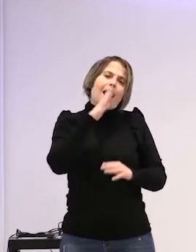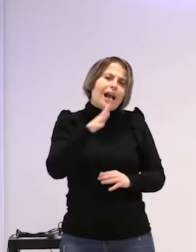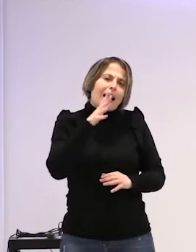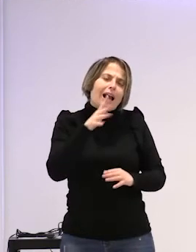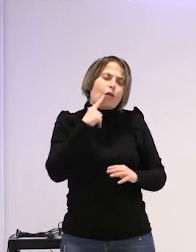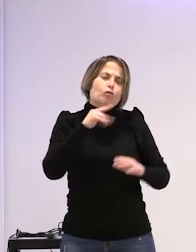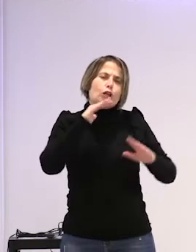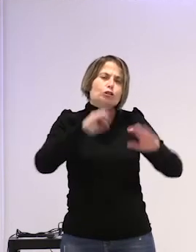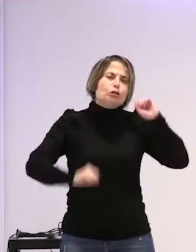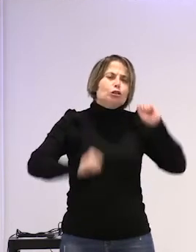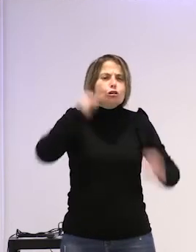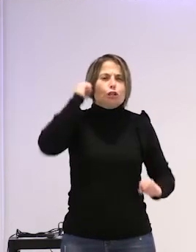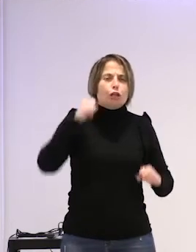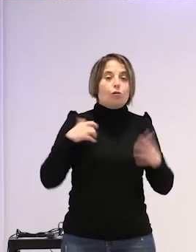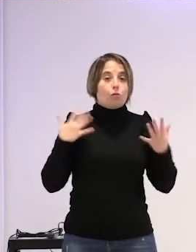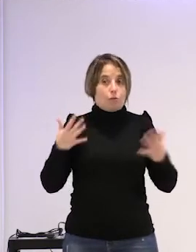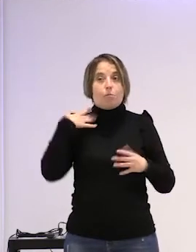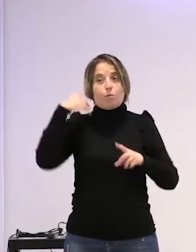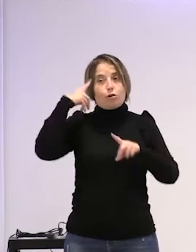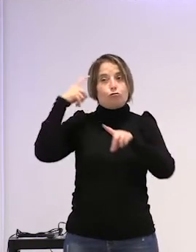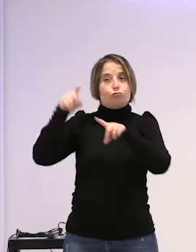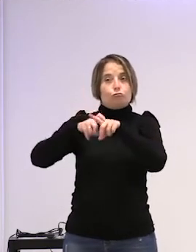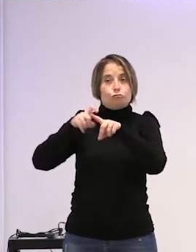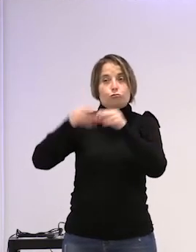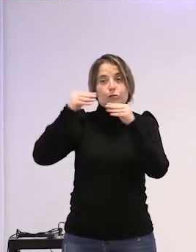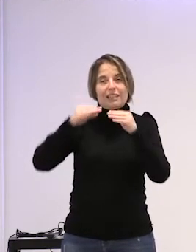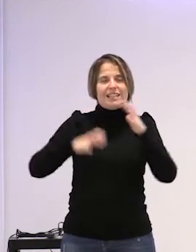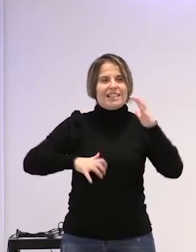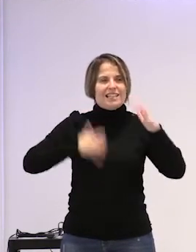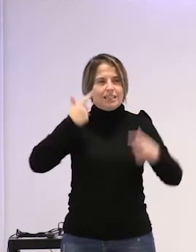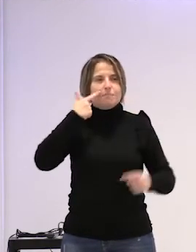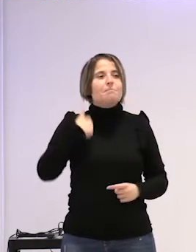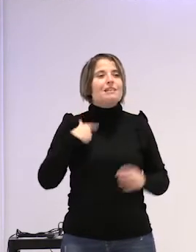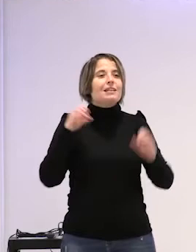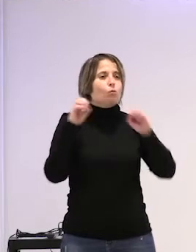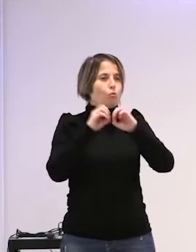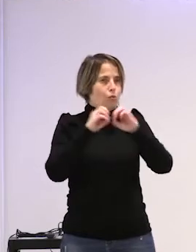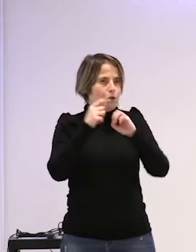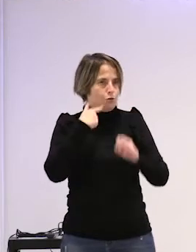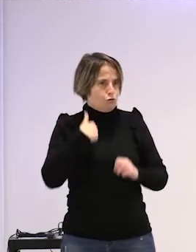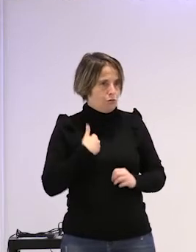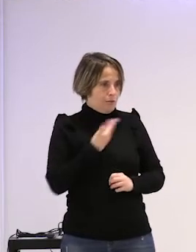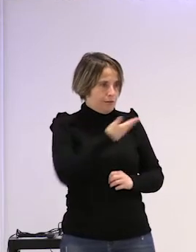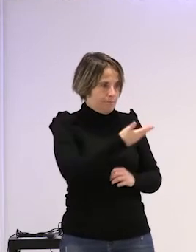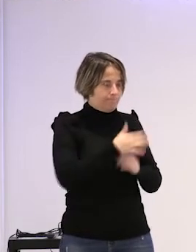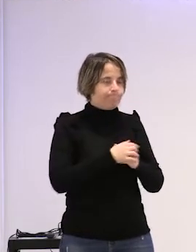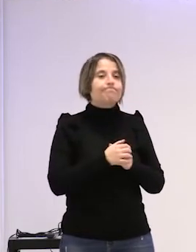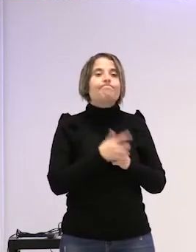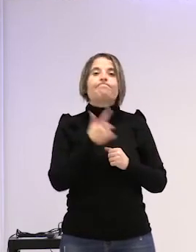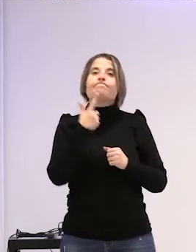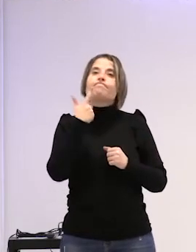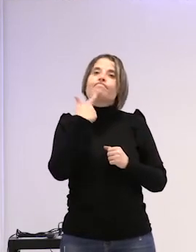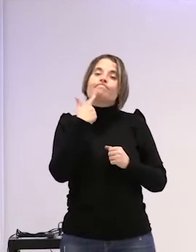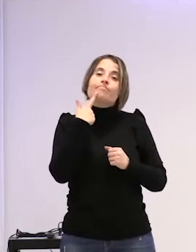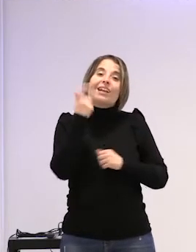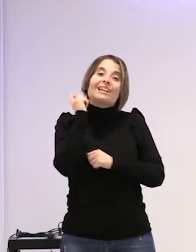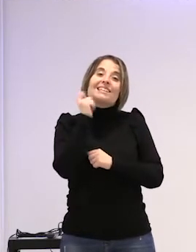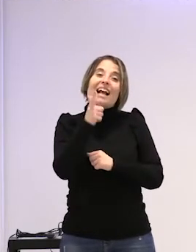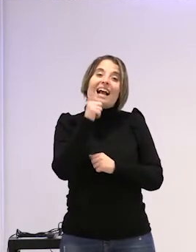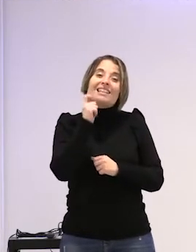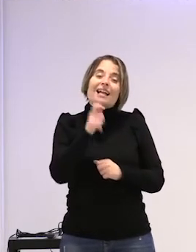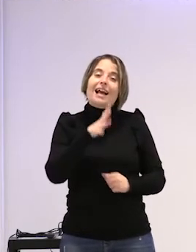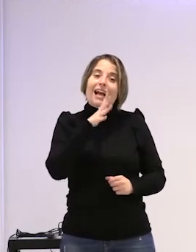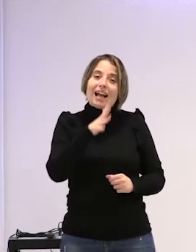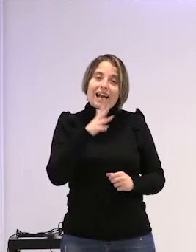porque en la conferencia de Freud era la etiología de la histeria y miren lo que nos dice entre las más comunes de las causas